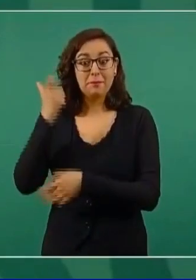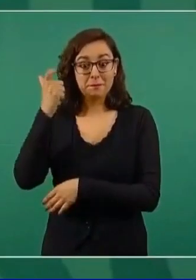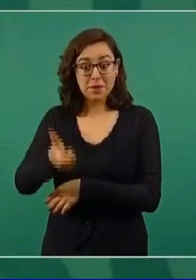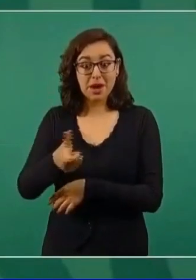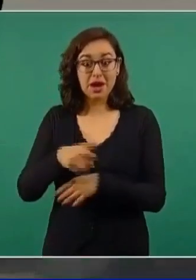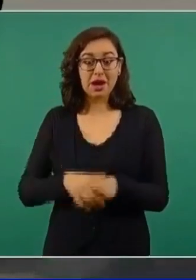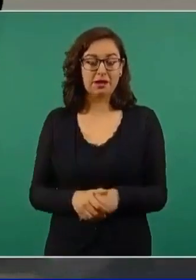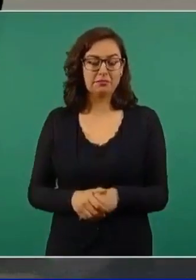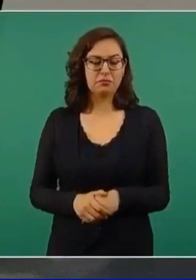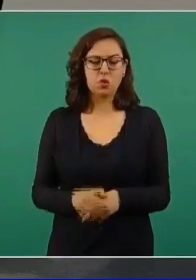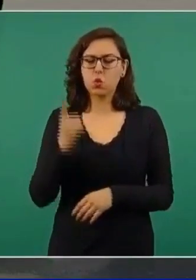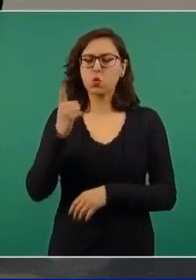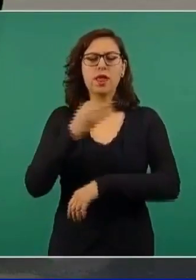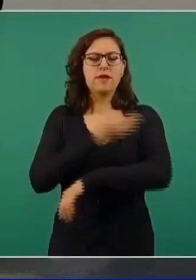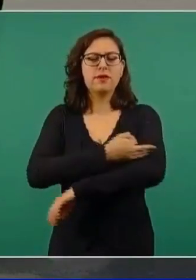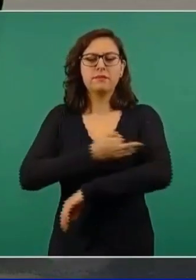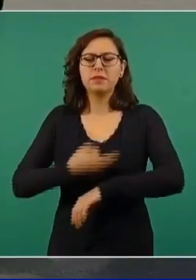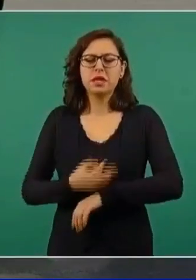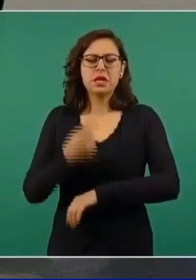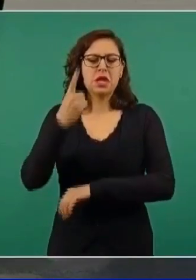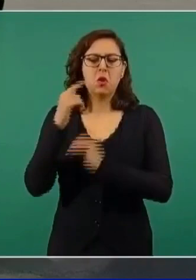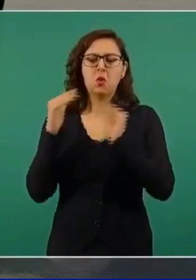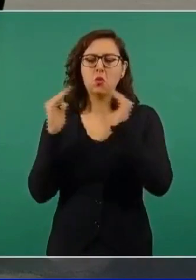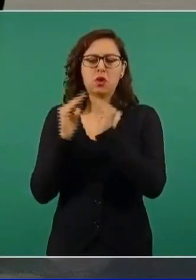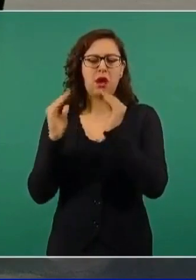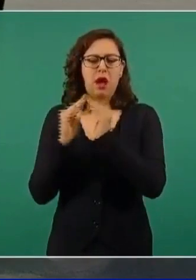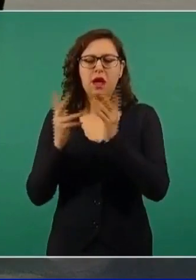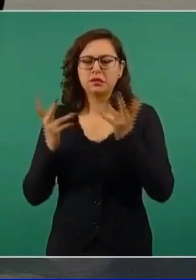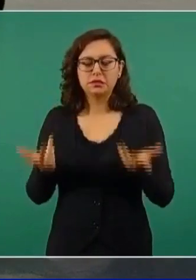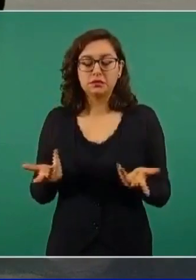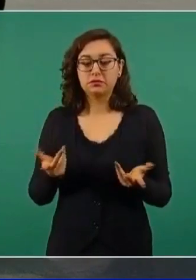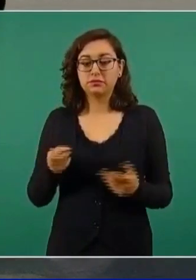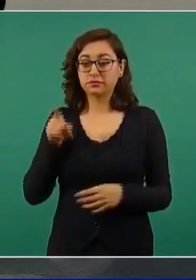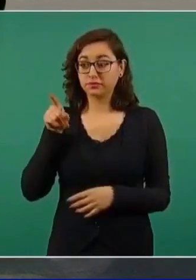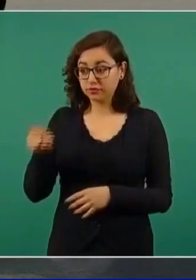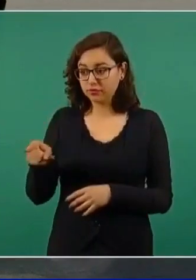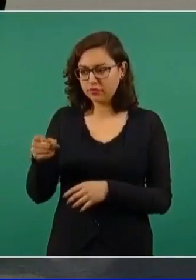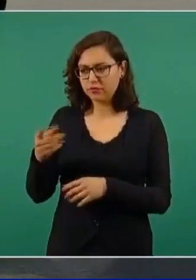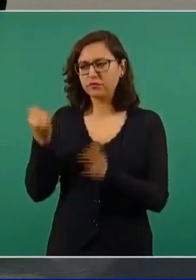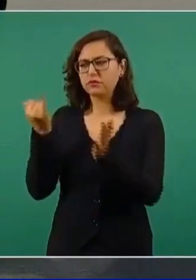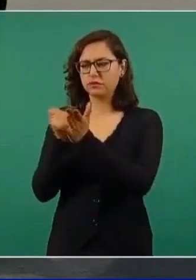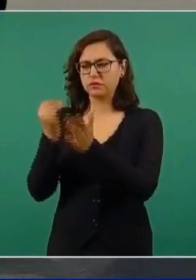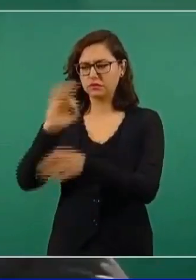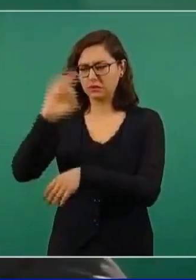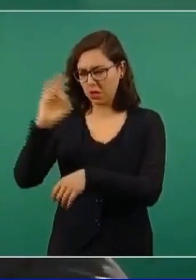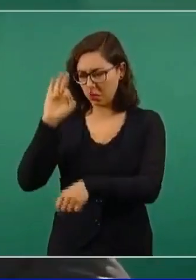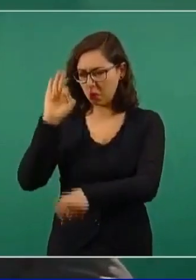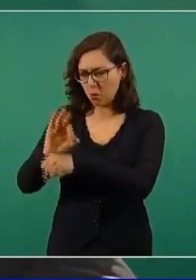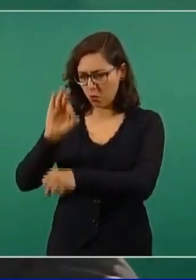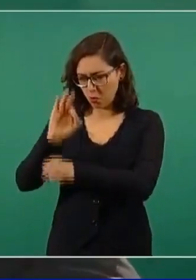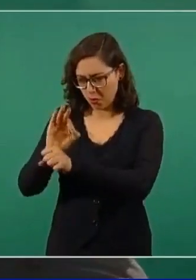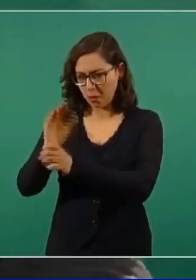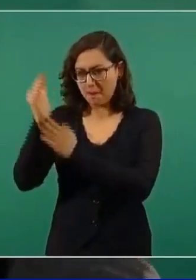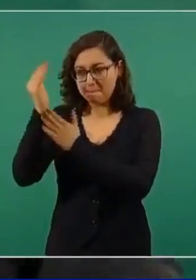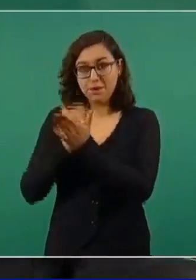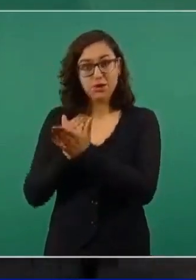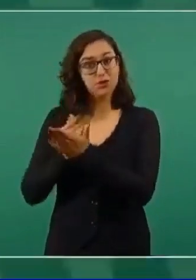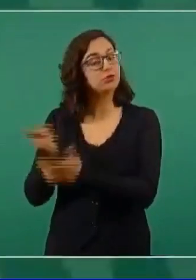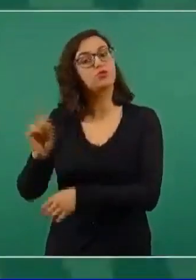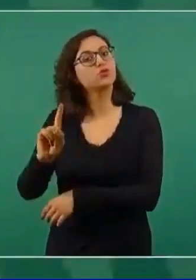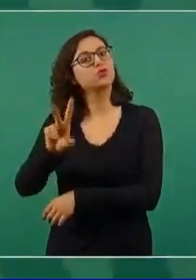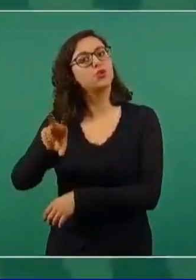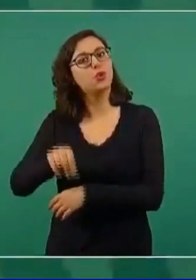una familia no recibe ese subsidio que sí